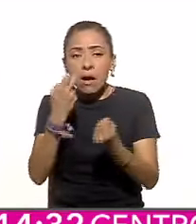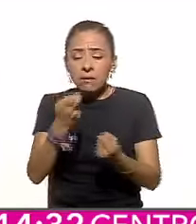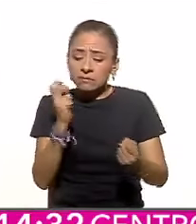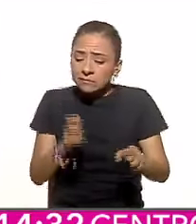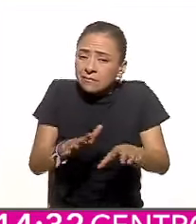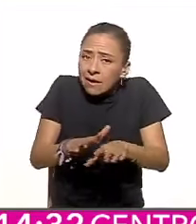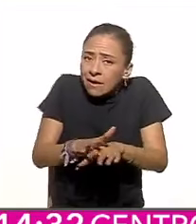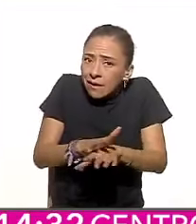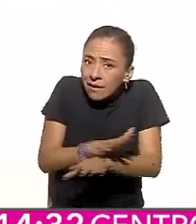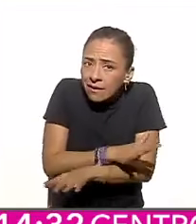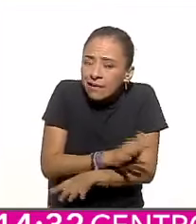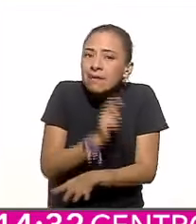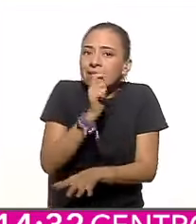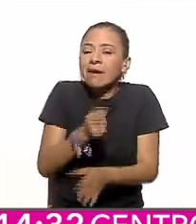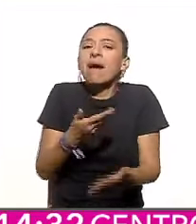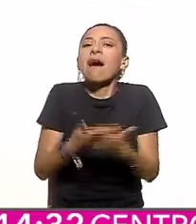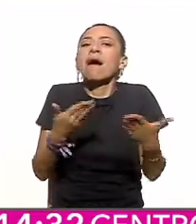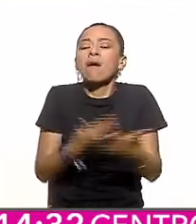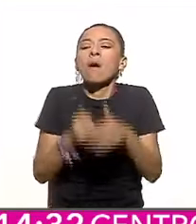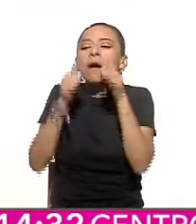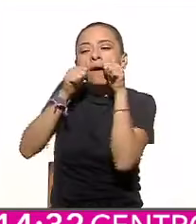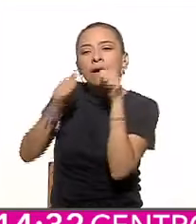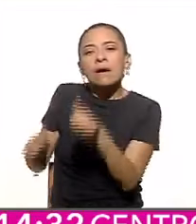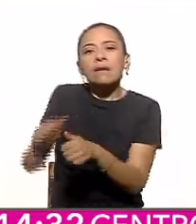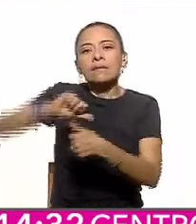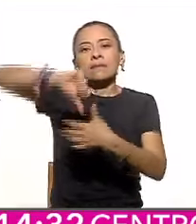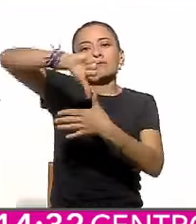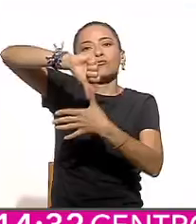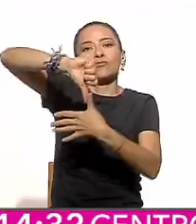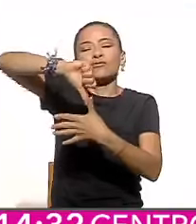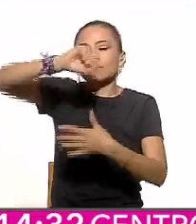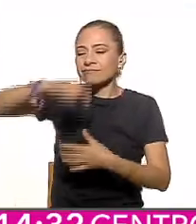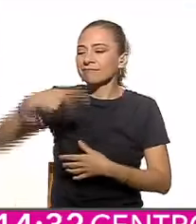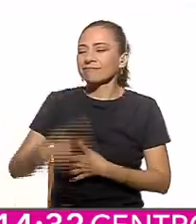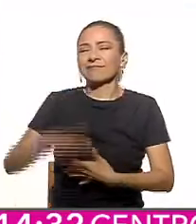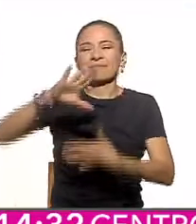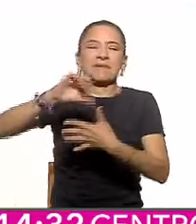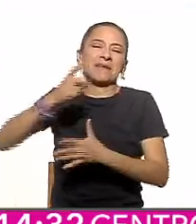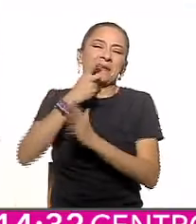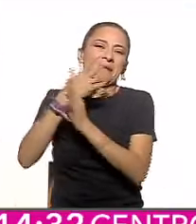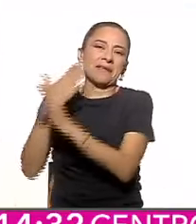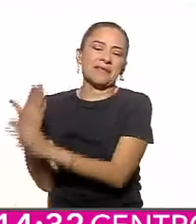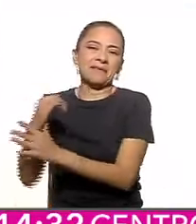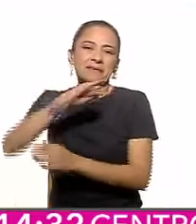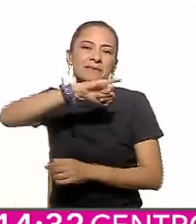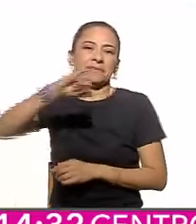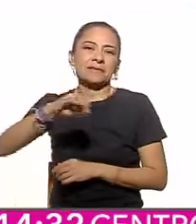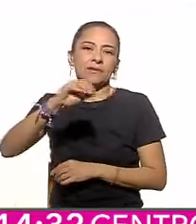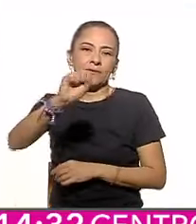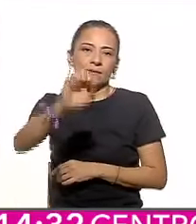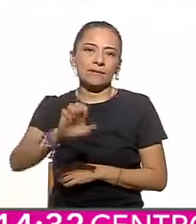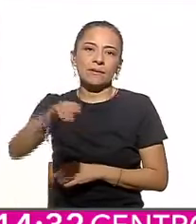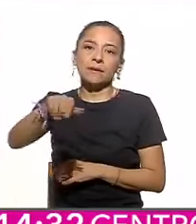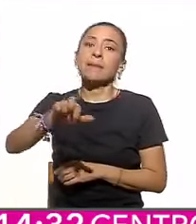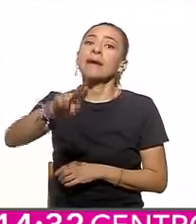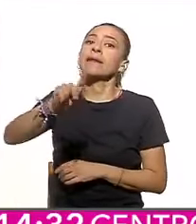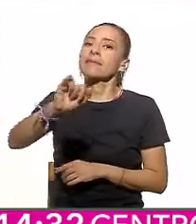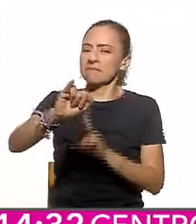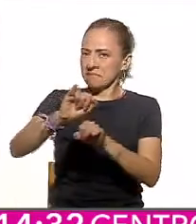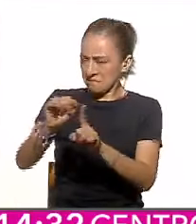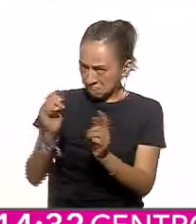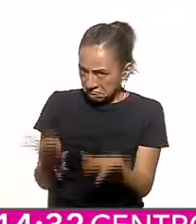sur, a nuestra América, que diría José Martí, al tiempo que impulsa la integración